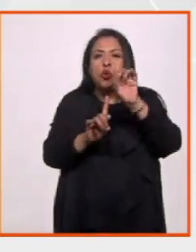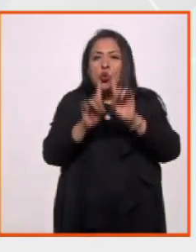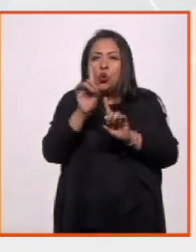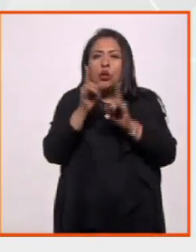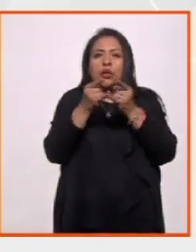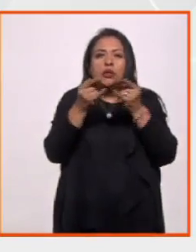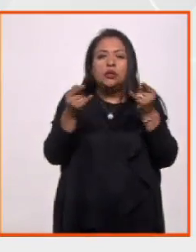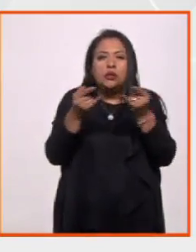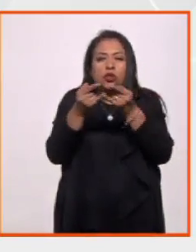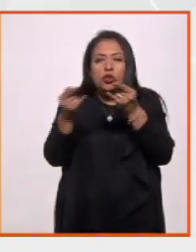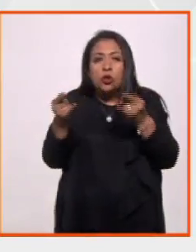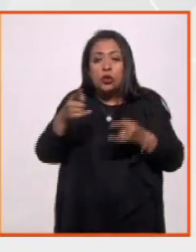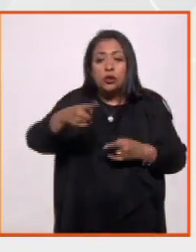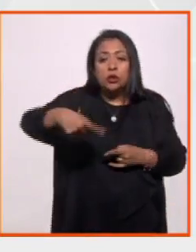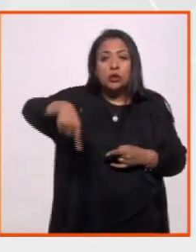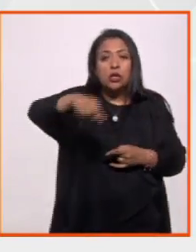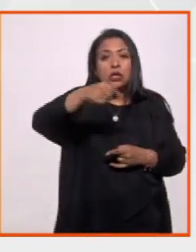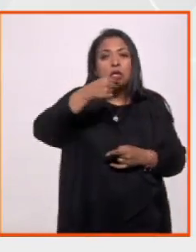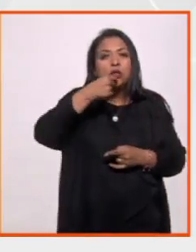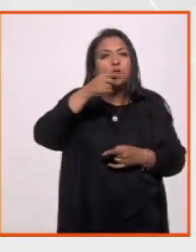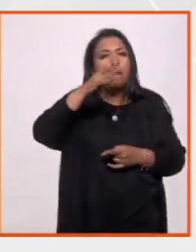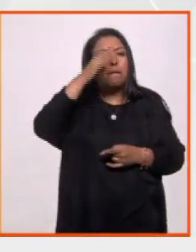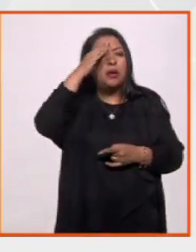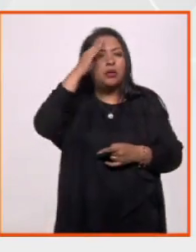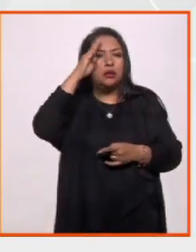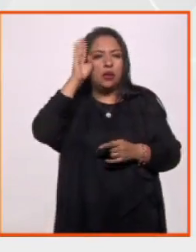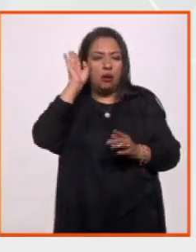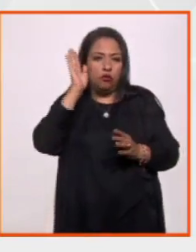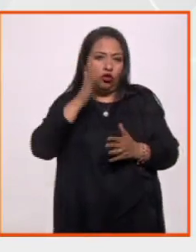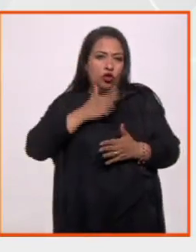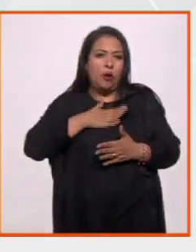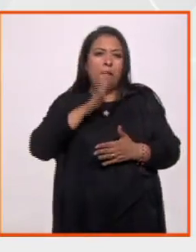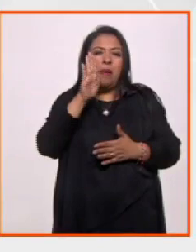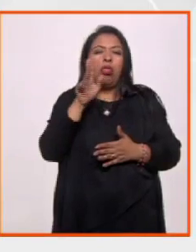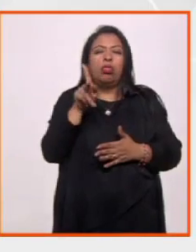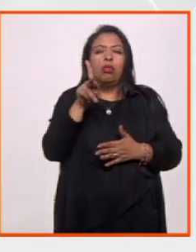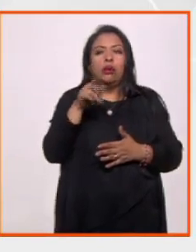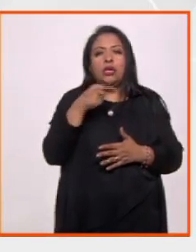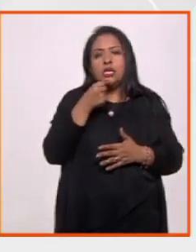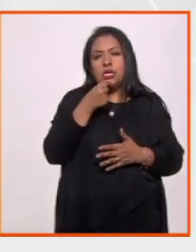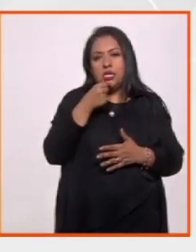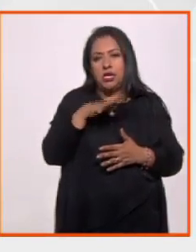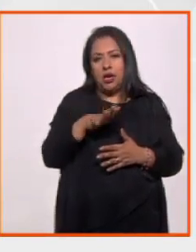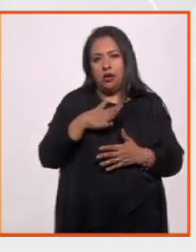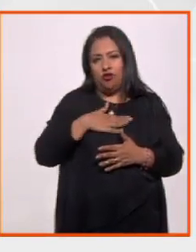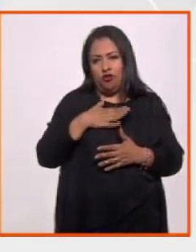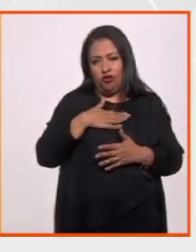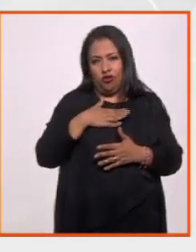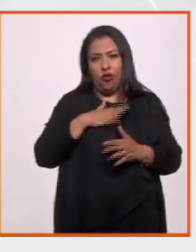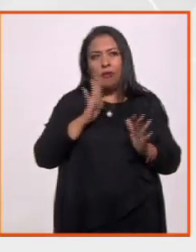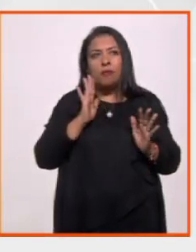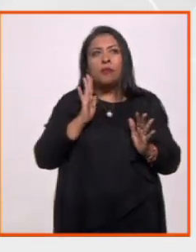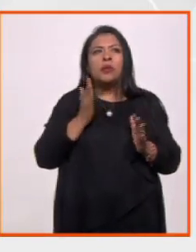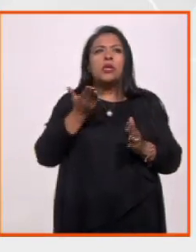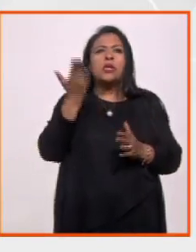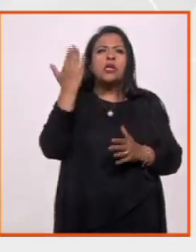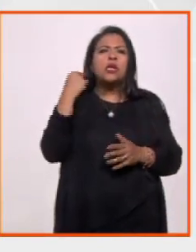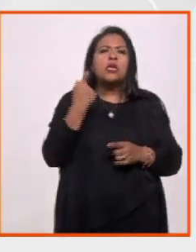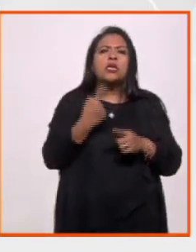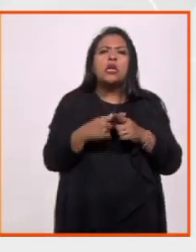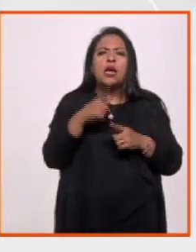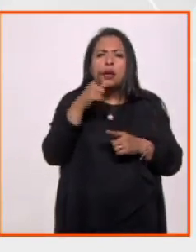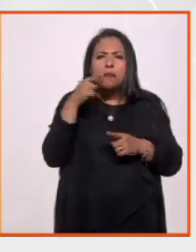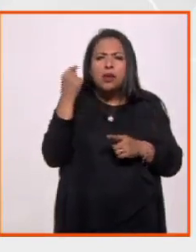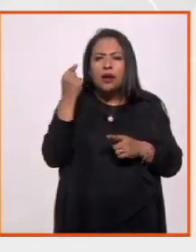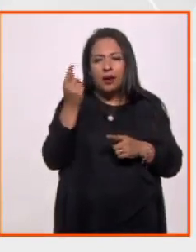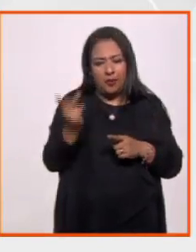y las historias que los niños creemos. Y yo ahí sí juego como si fuera niña, desde quién fue Emiliano, que es la